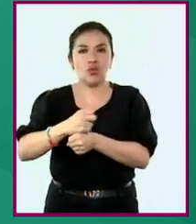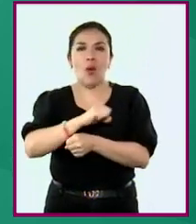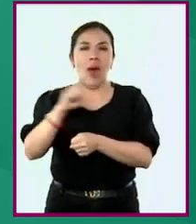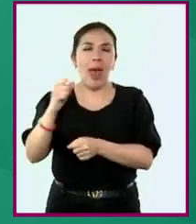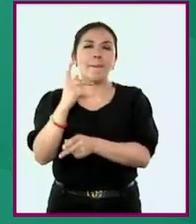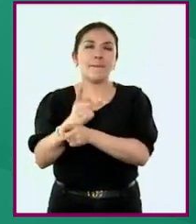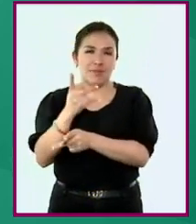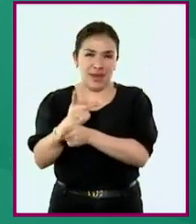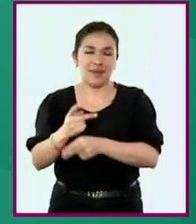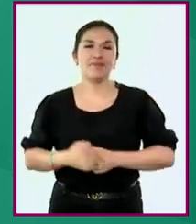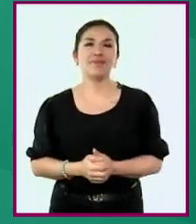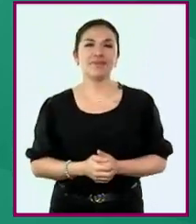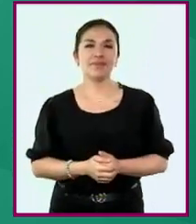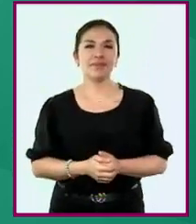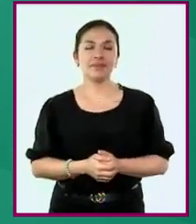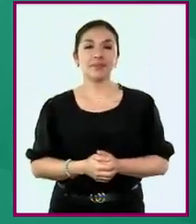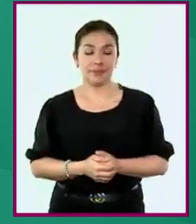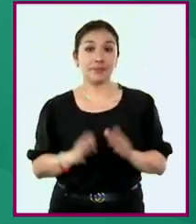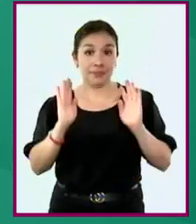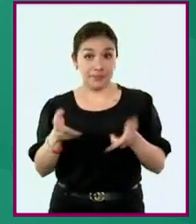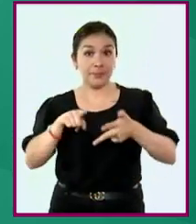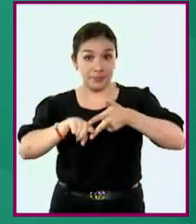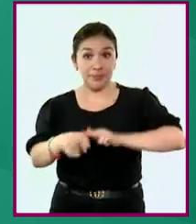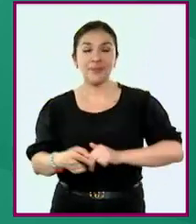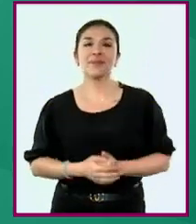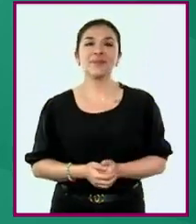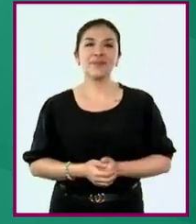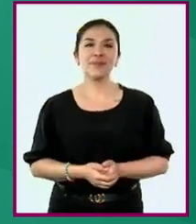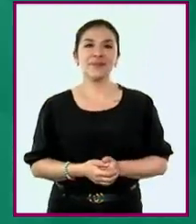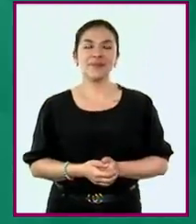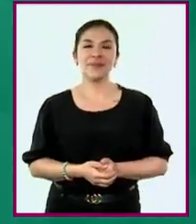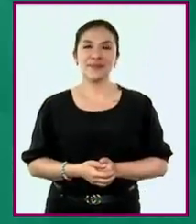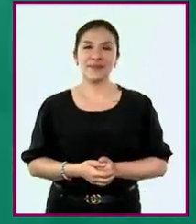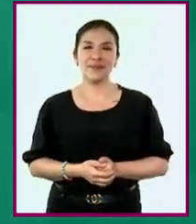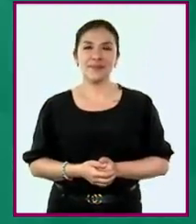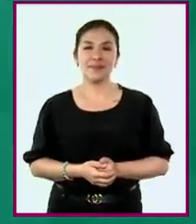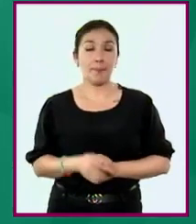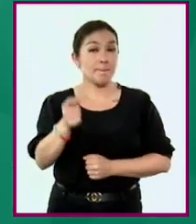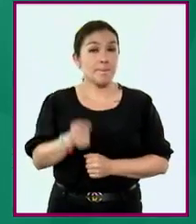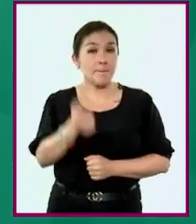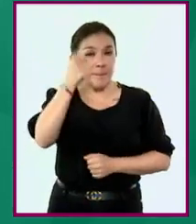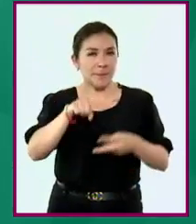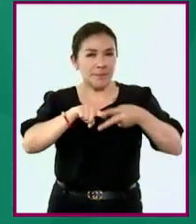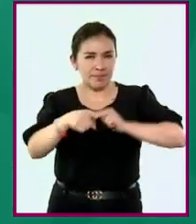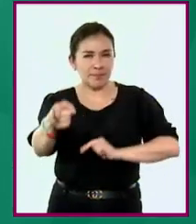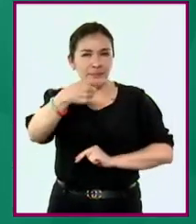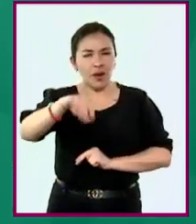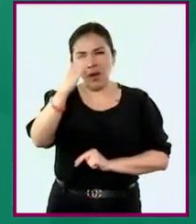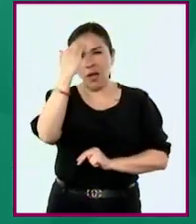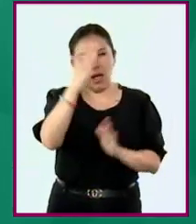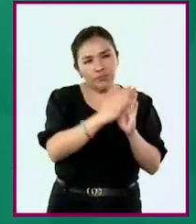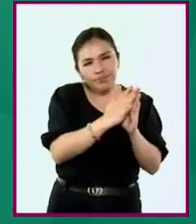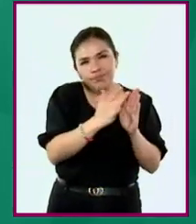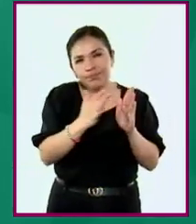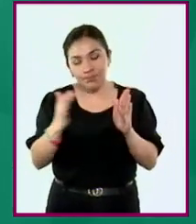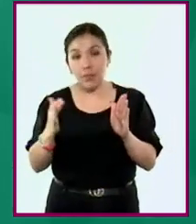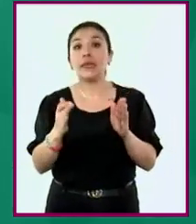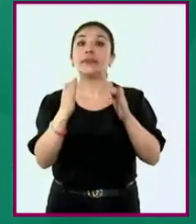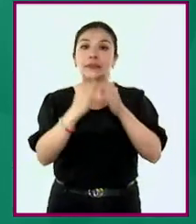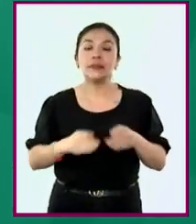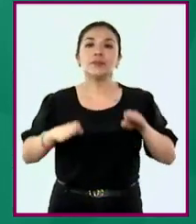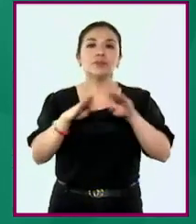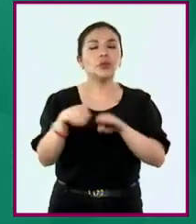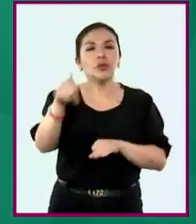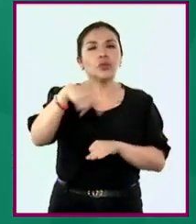segundo grados de educación primaria. Comencemos. Para iniciar este recorrido es